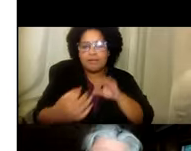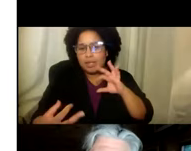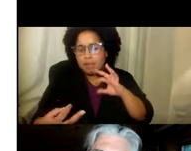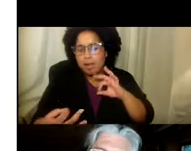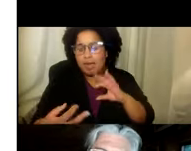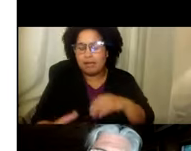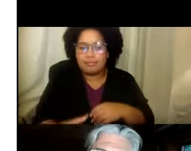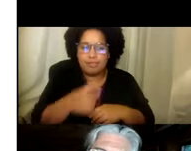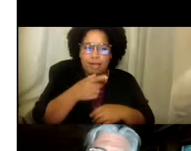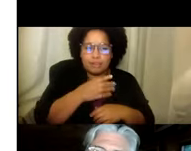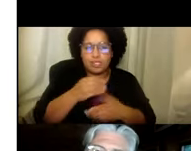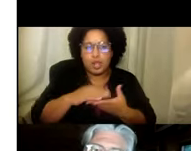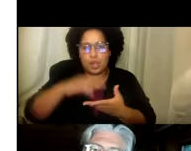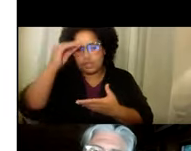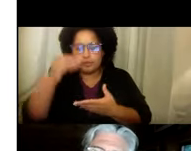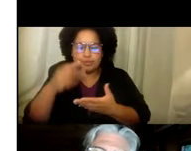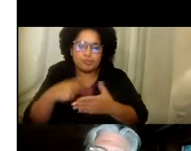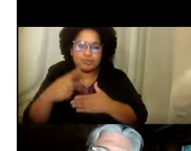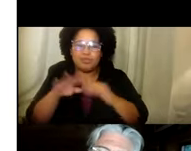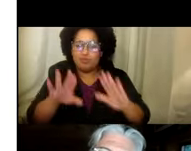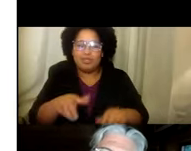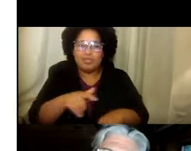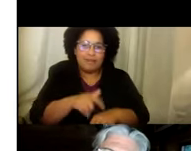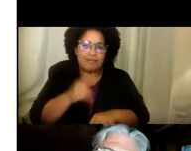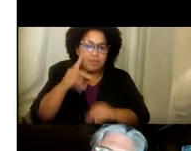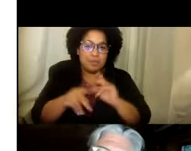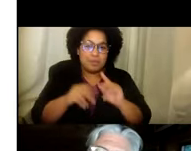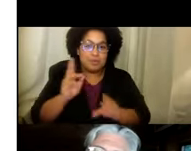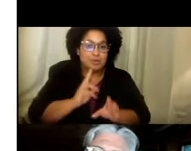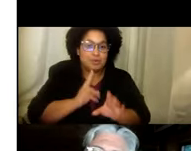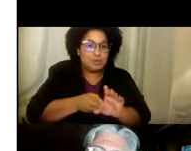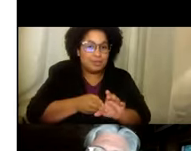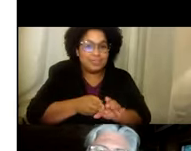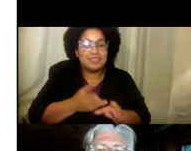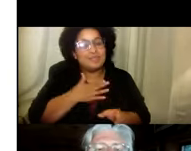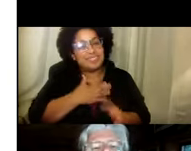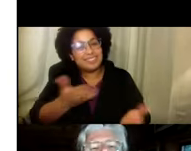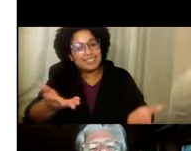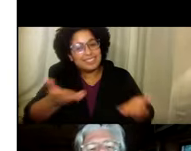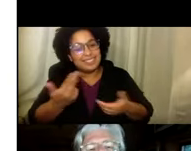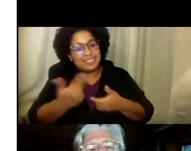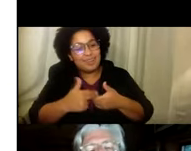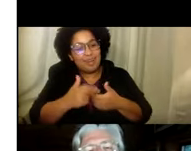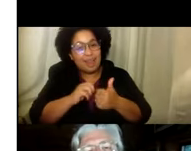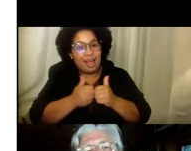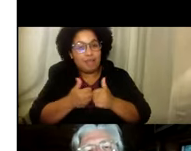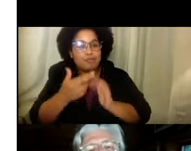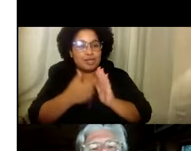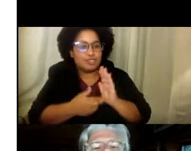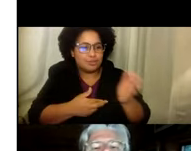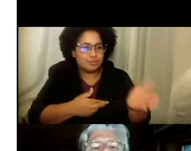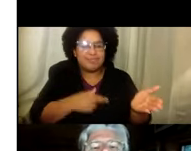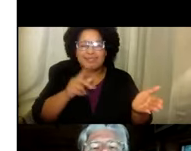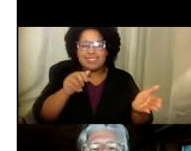almuerzo. Y uno puede. Interactuar. Puede. Comentar. Preguntar. Es lindísimo. Por favor.